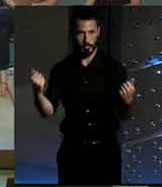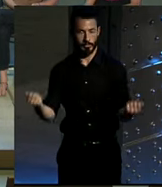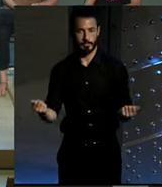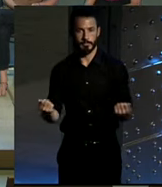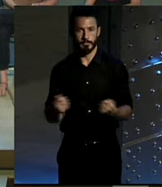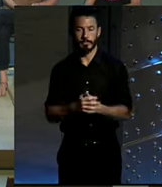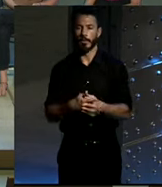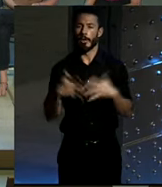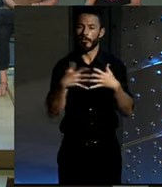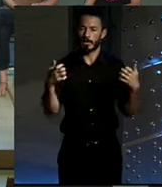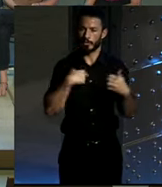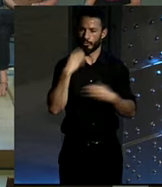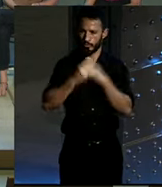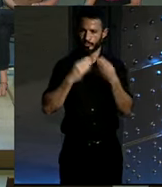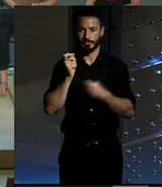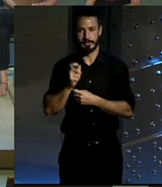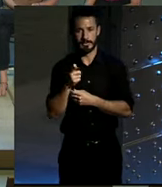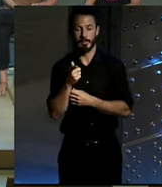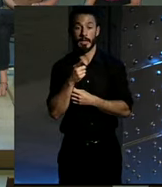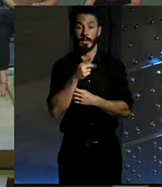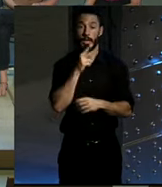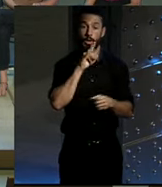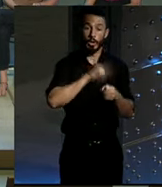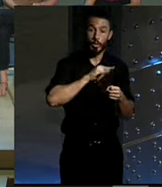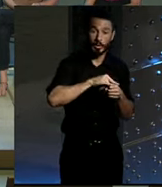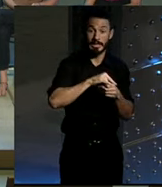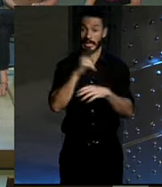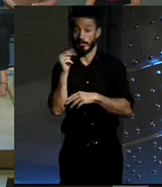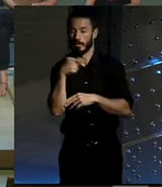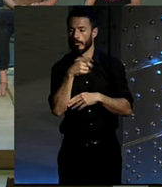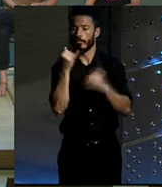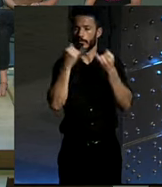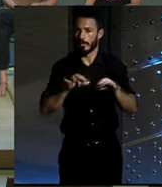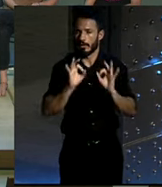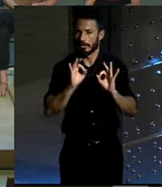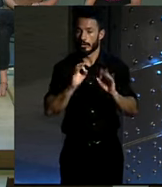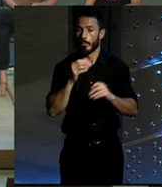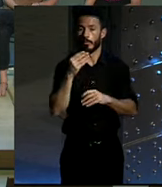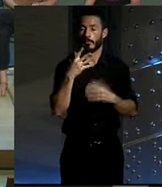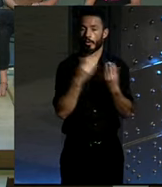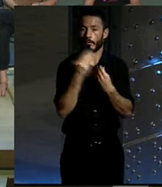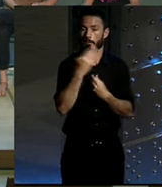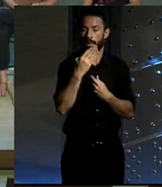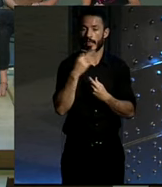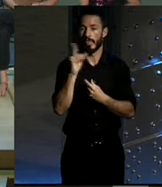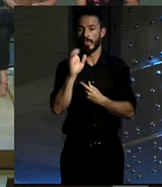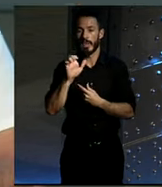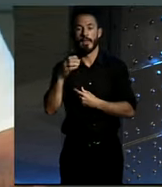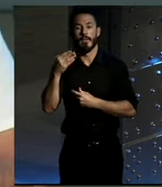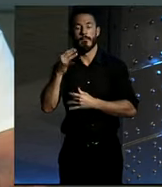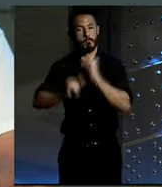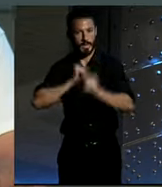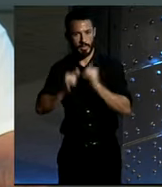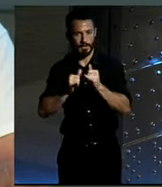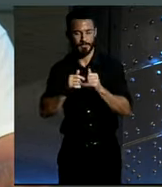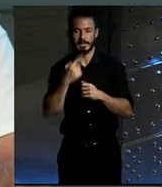Nacho Padilla, de su empresa Viernes que hace un festival que se llama Con B de Bici y uno de los eslogans que hice en un año es lo normal es muy raro. Lo normal es muy